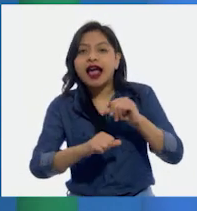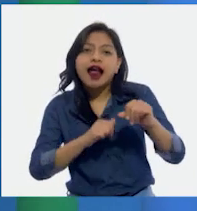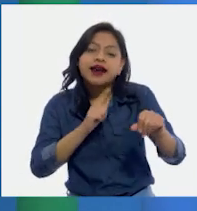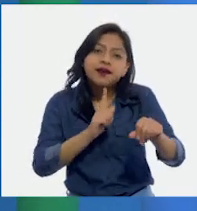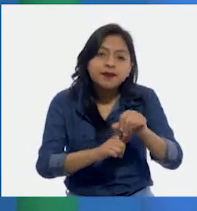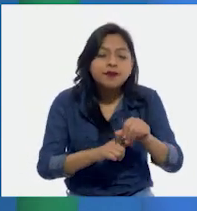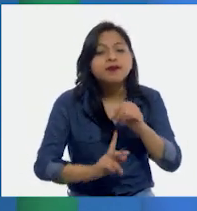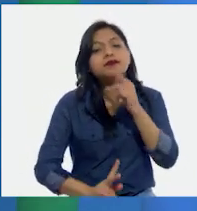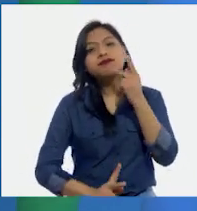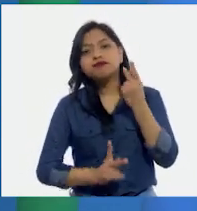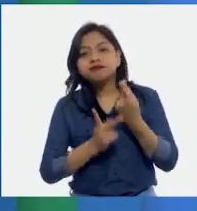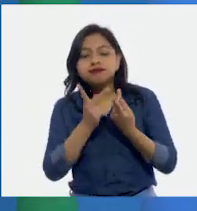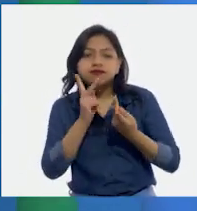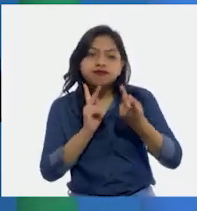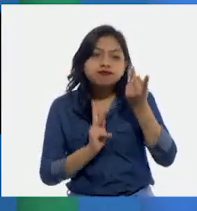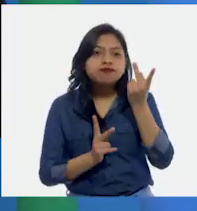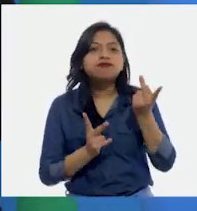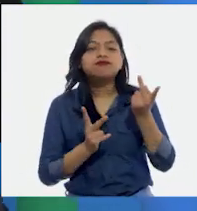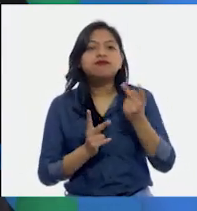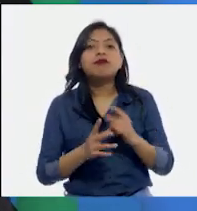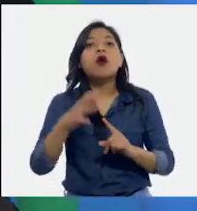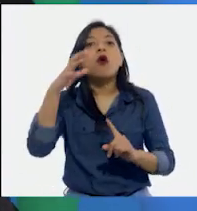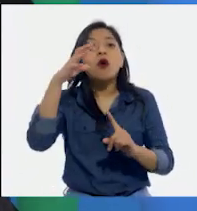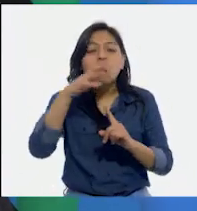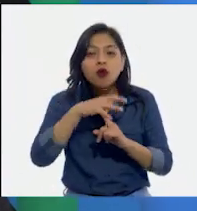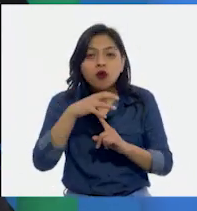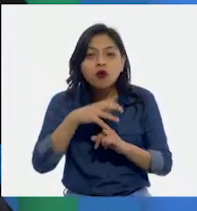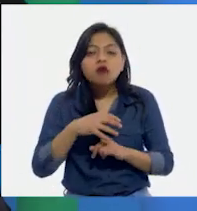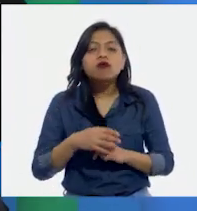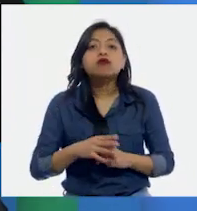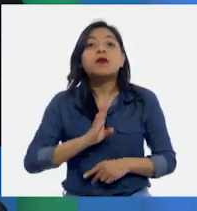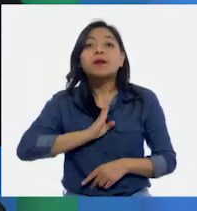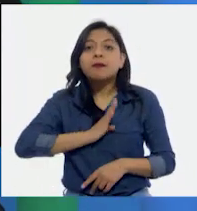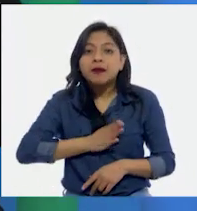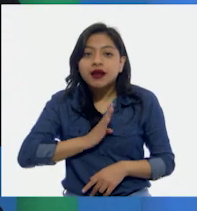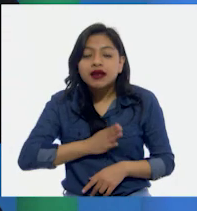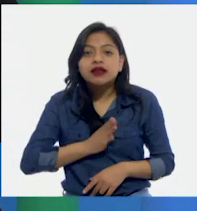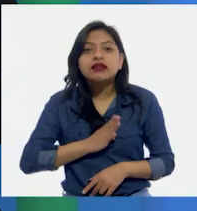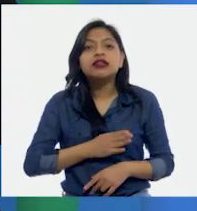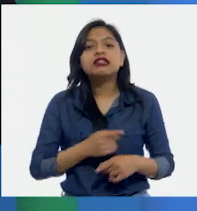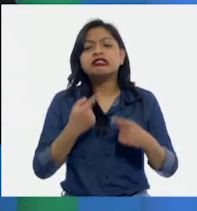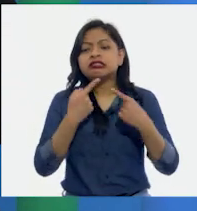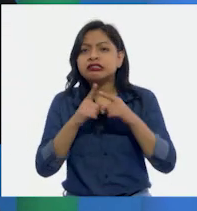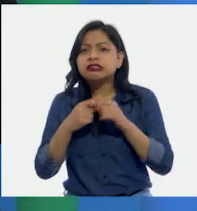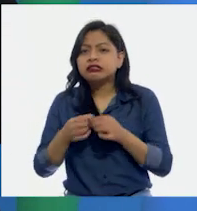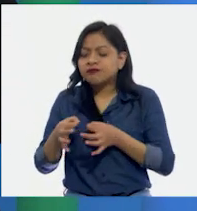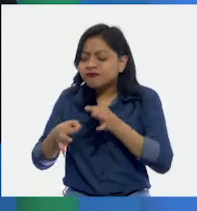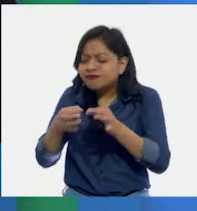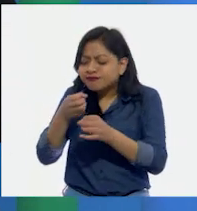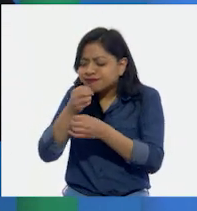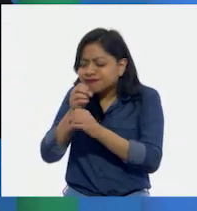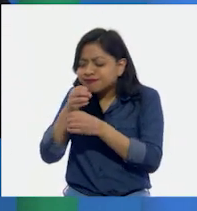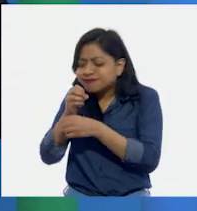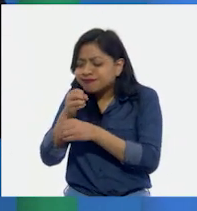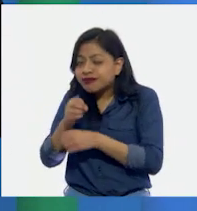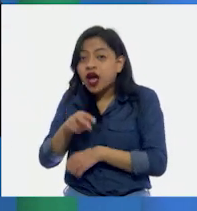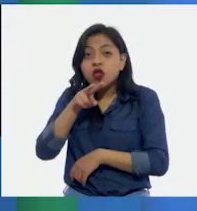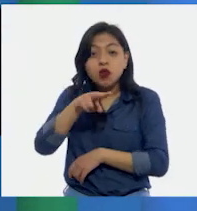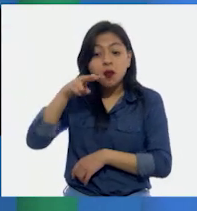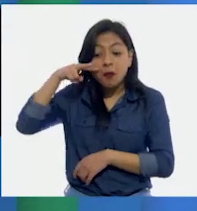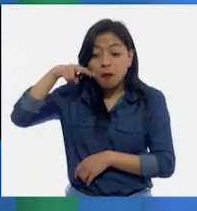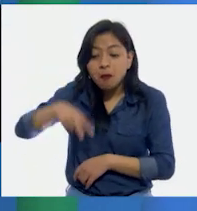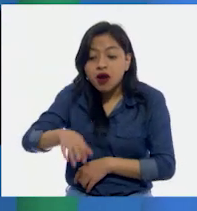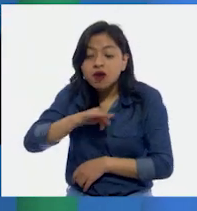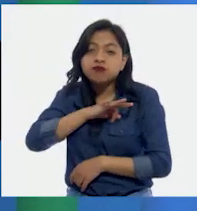animales, plantas, hongos, bacterias y otros organismos que no vemos a simple vista.